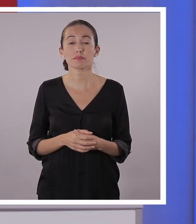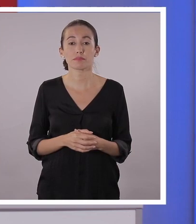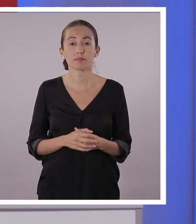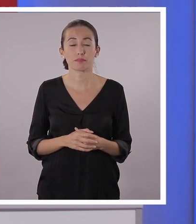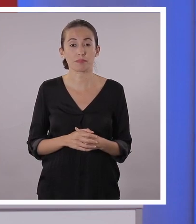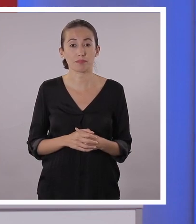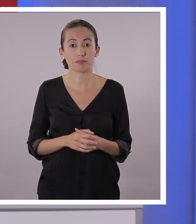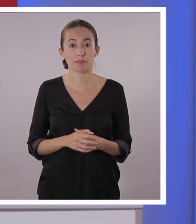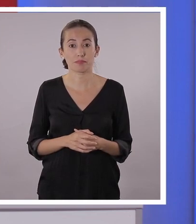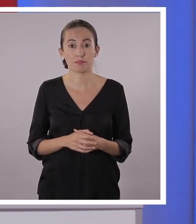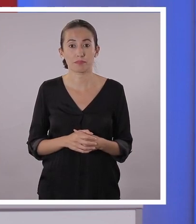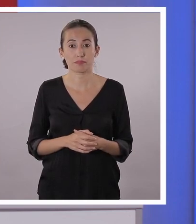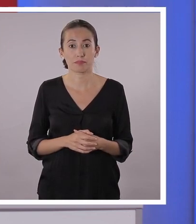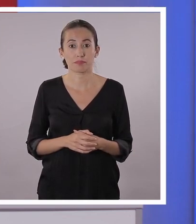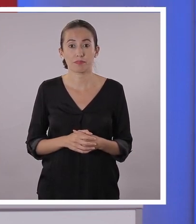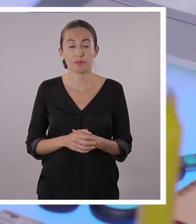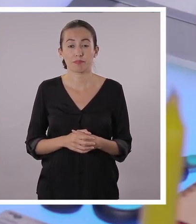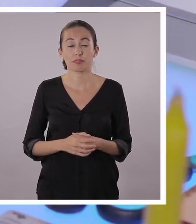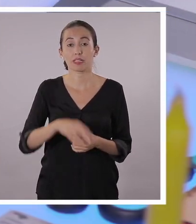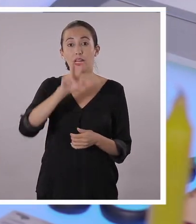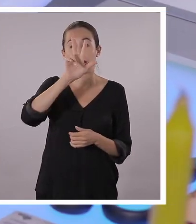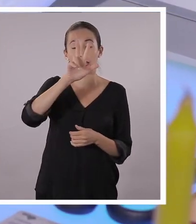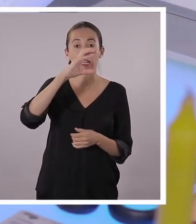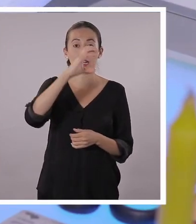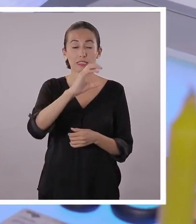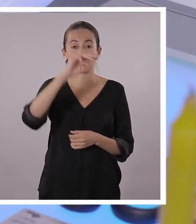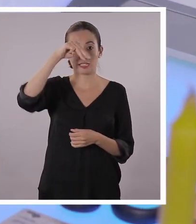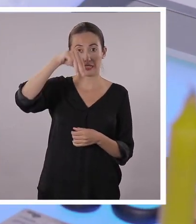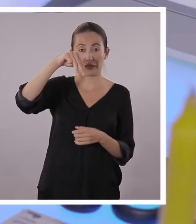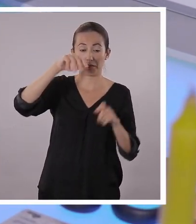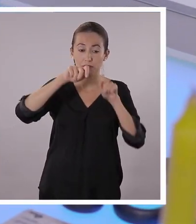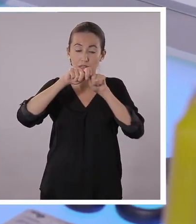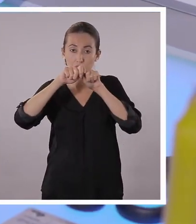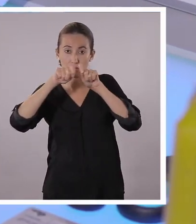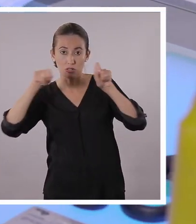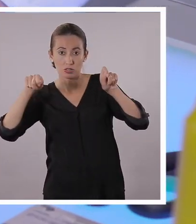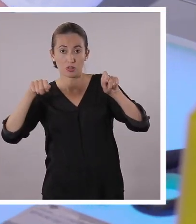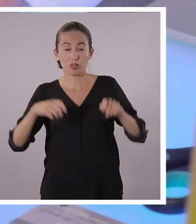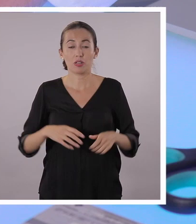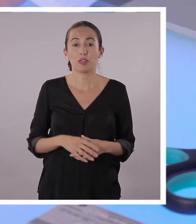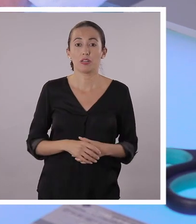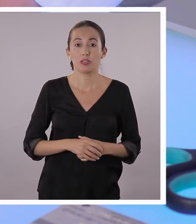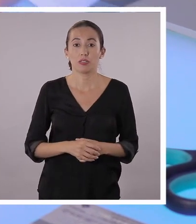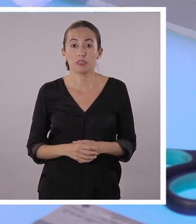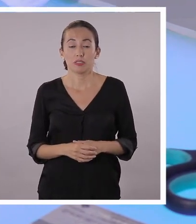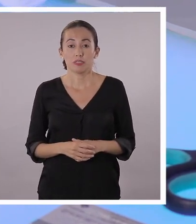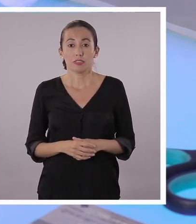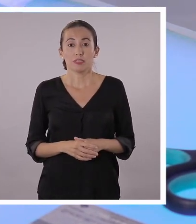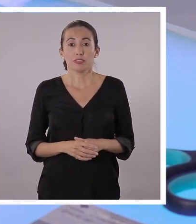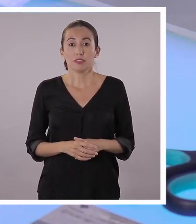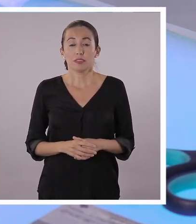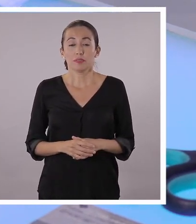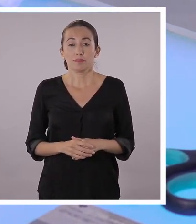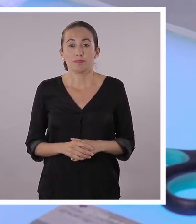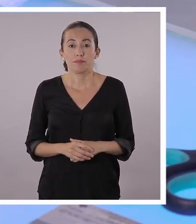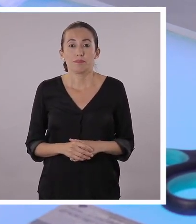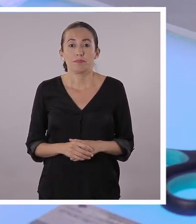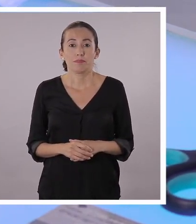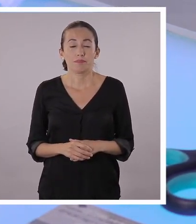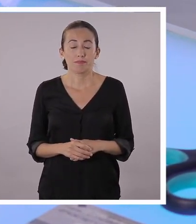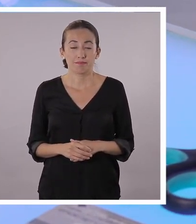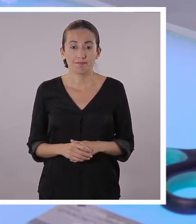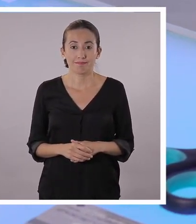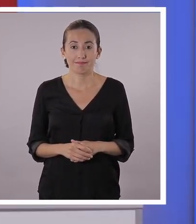primero a medir tres centímetros. Así, de un lado. Exacto. Exacto.